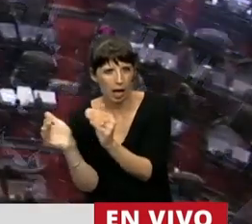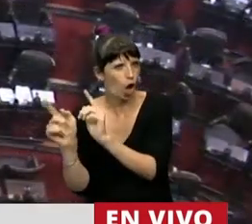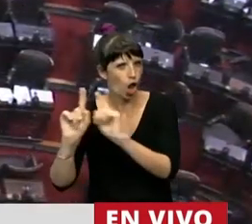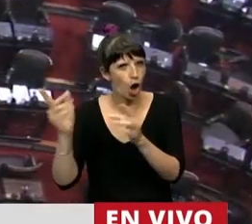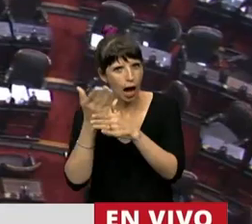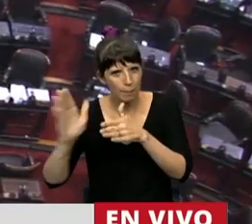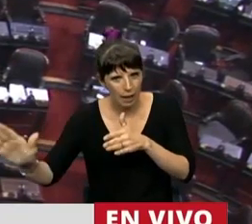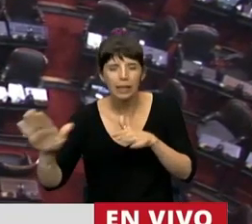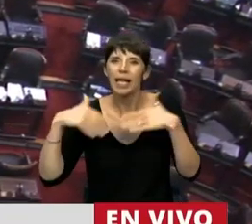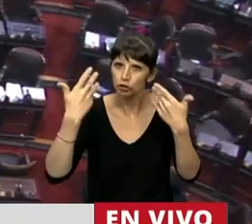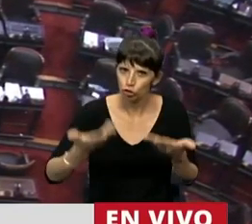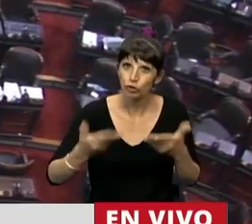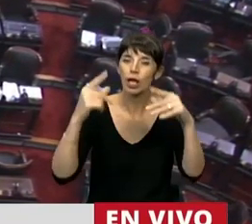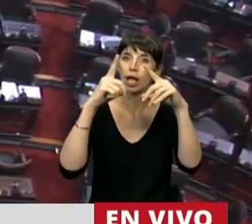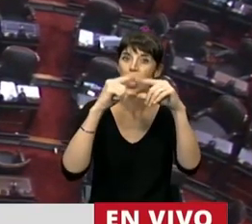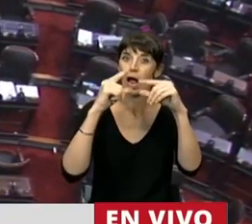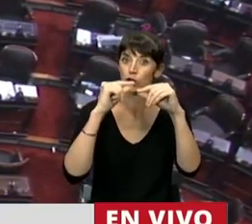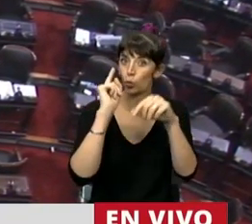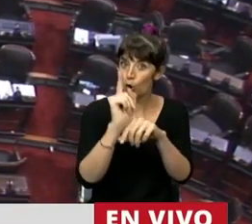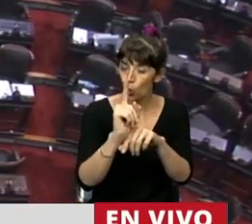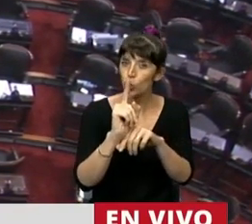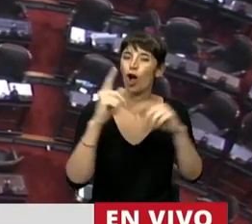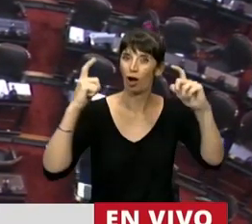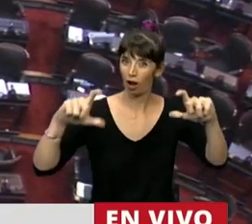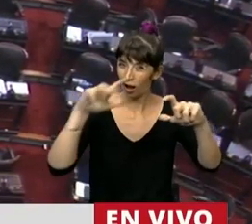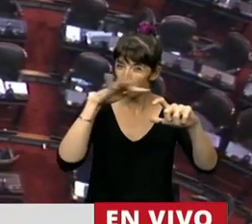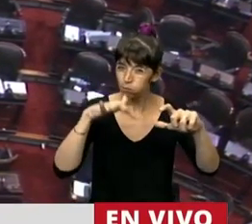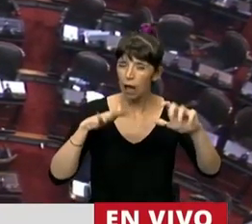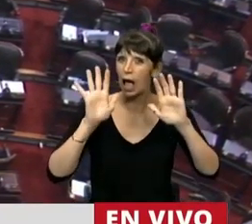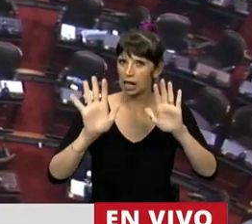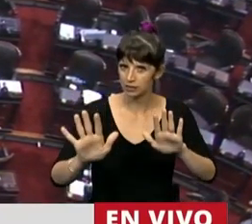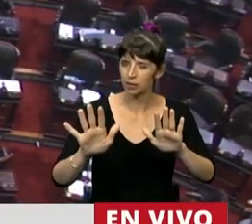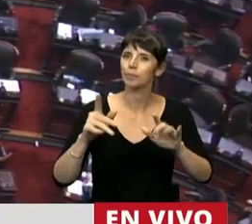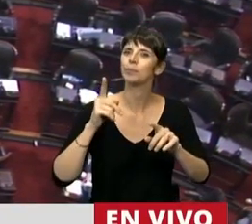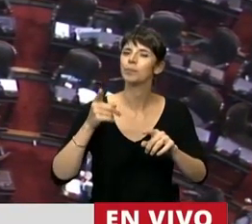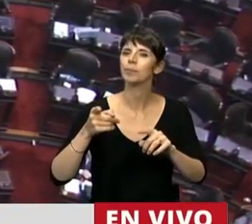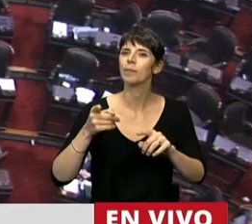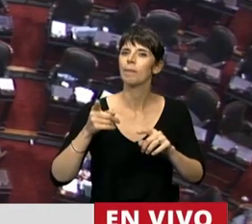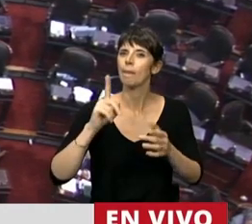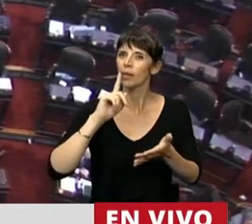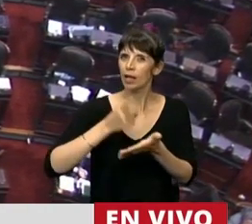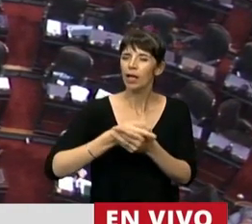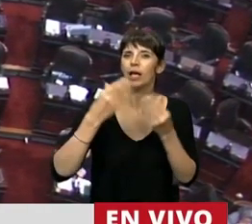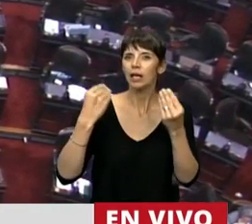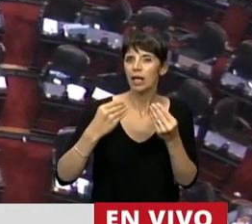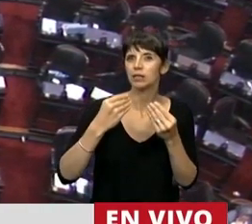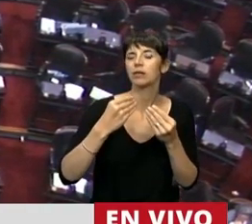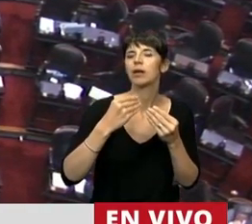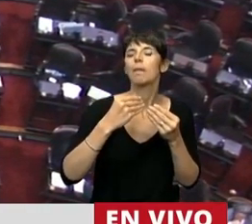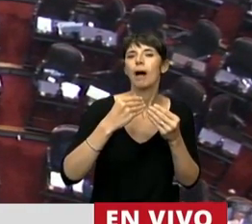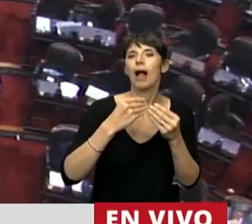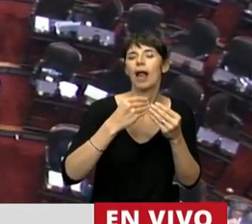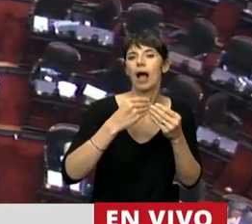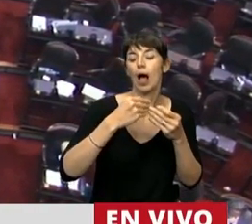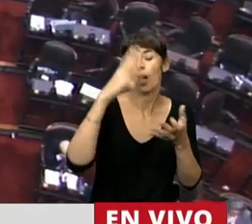controlados por otras empresas o grupos económicos que no revistan la condición de MIPIME. Por lo que, en